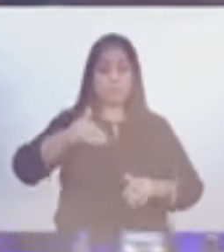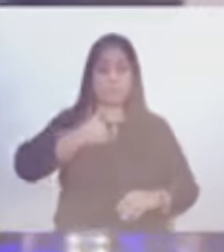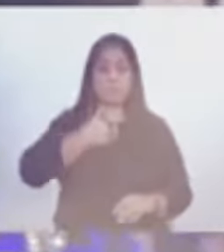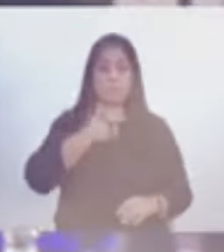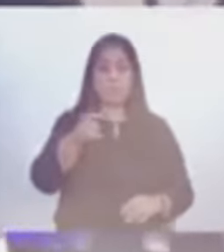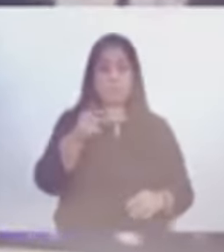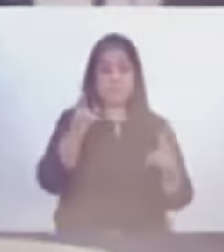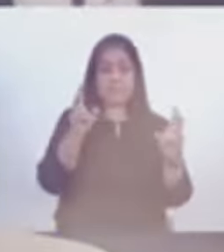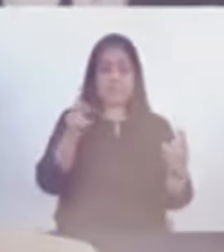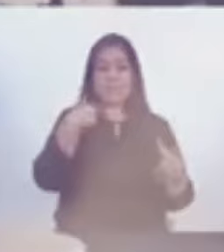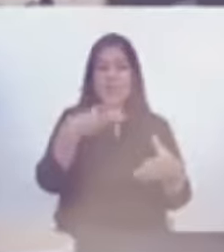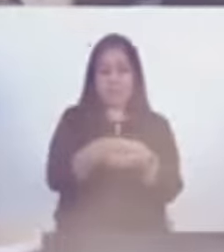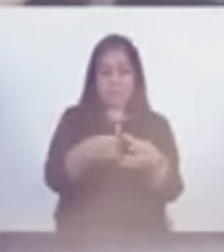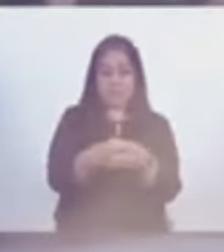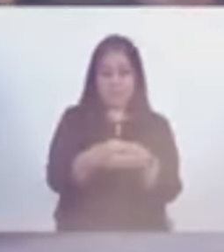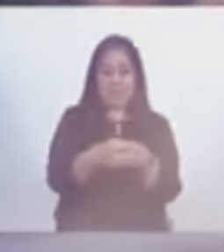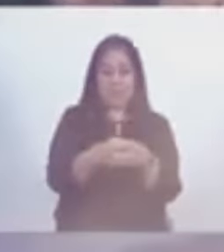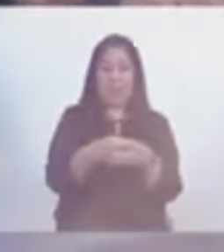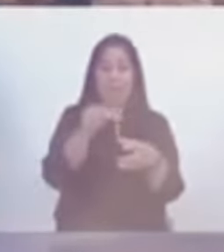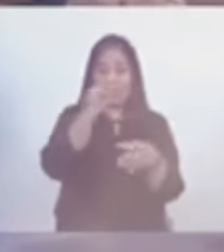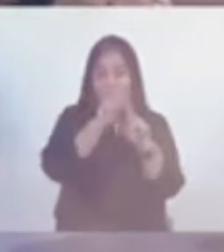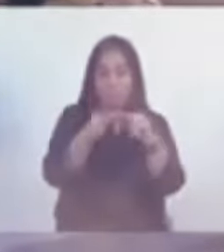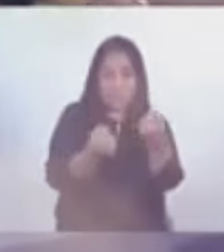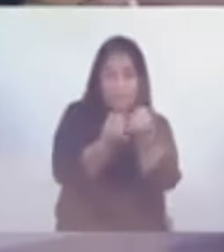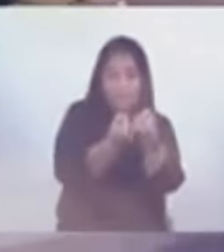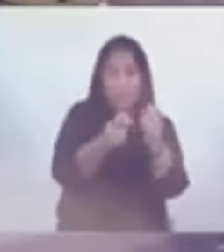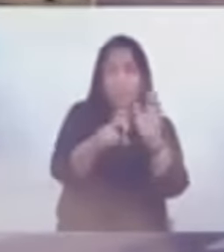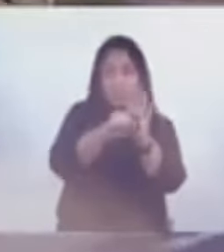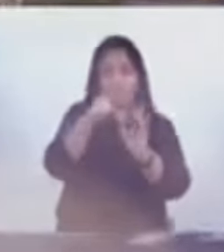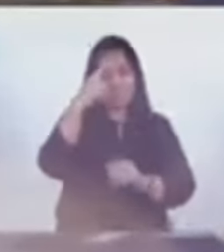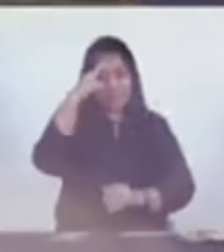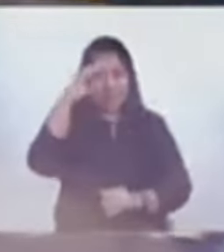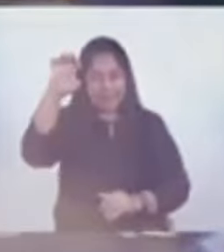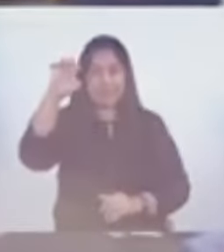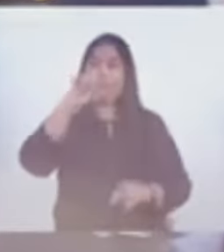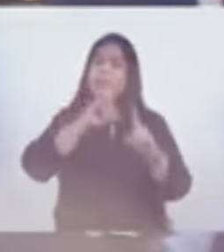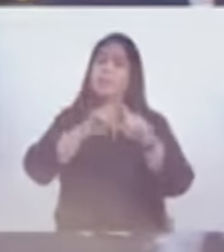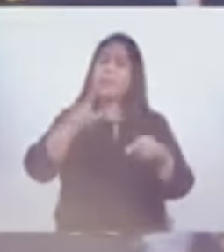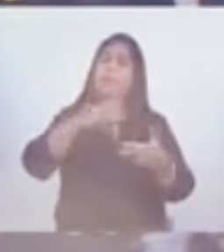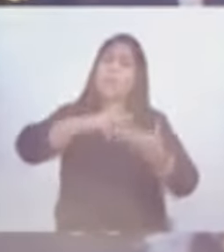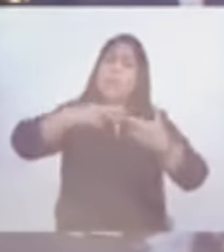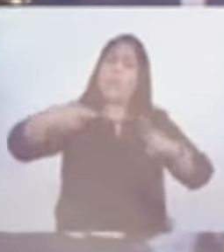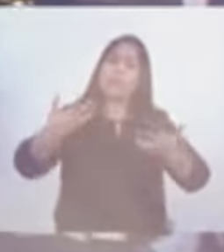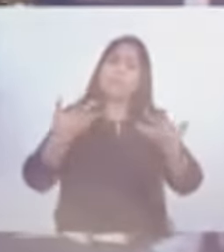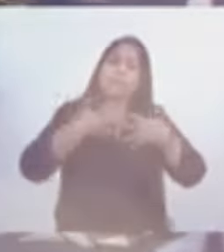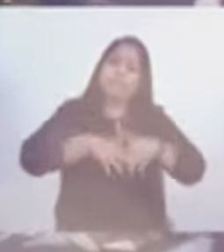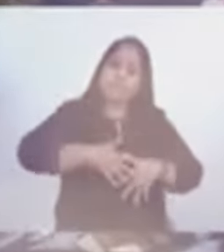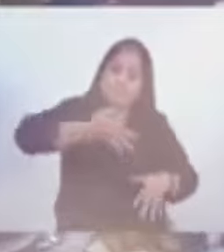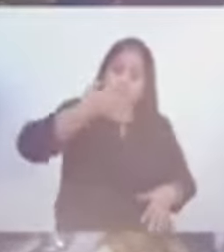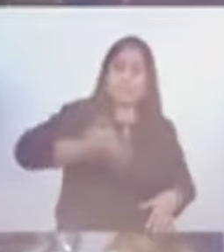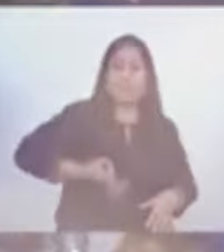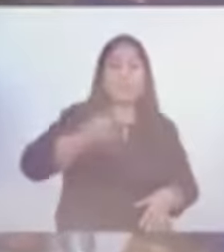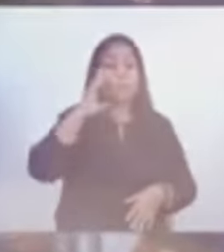comisión, y con el apoyo del código de ética, una red de integridad. Porque en